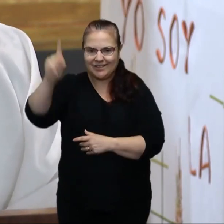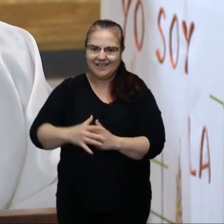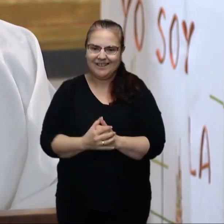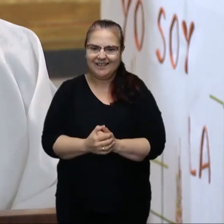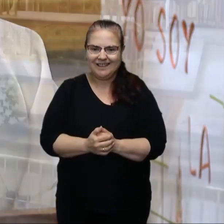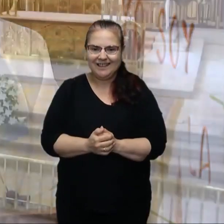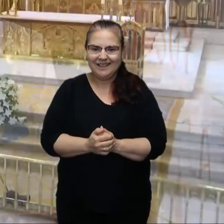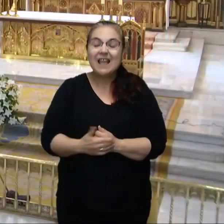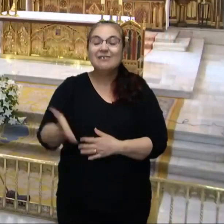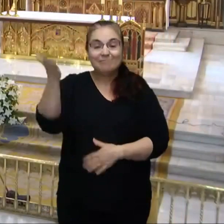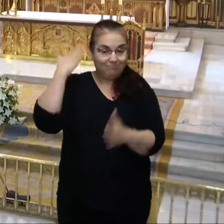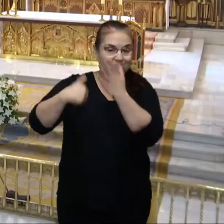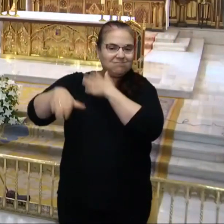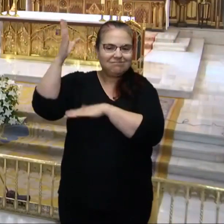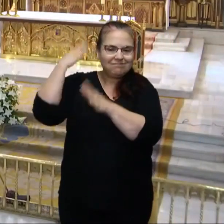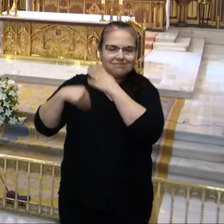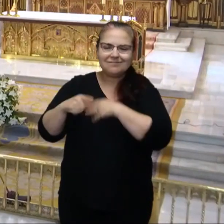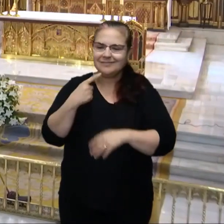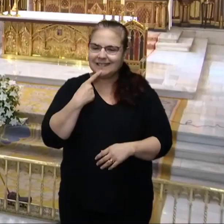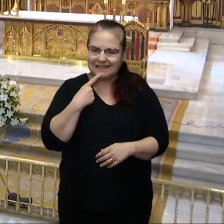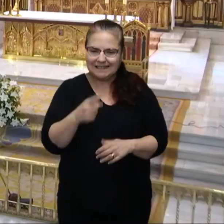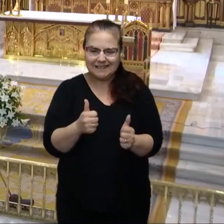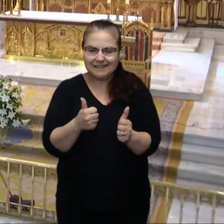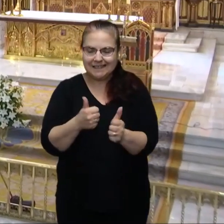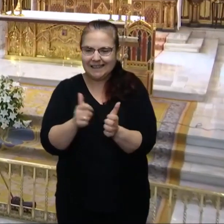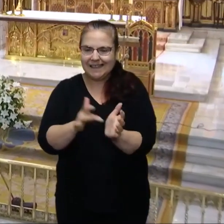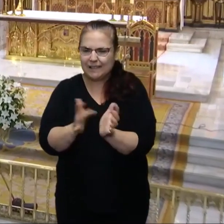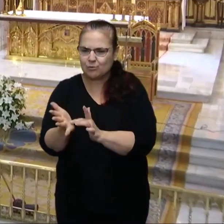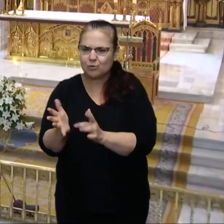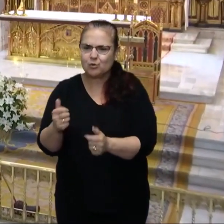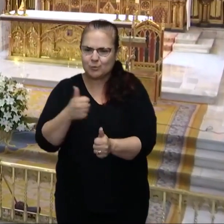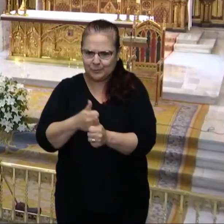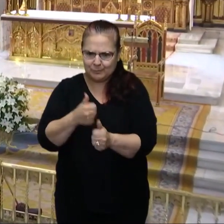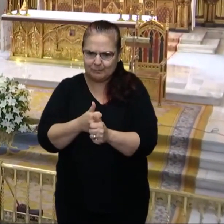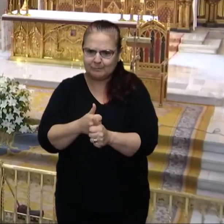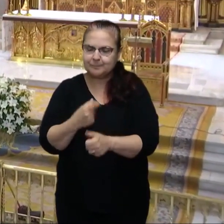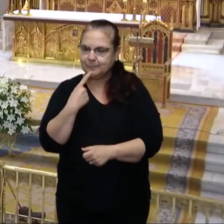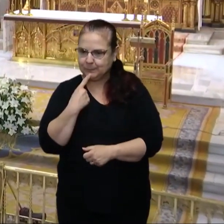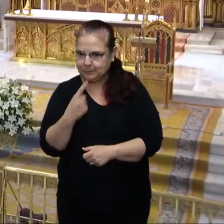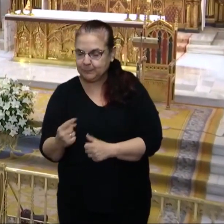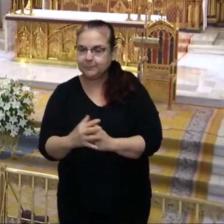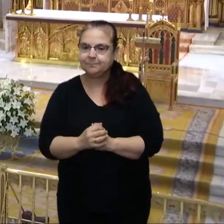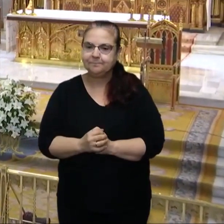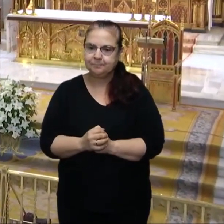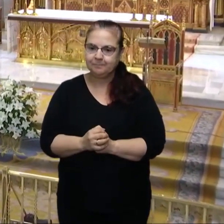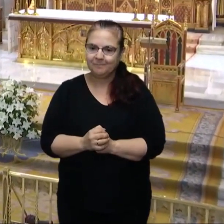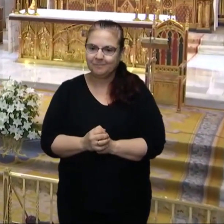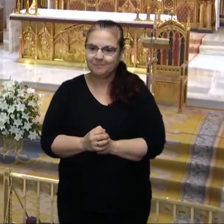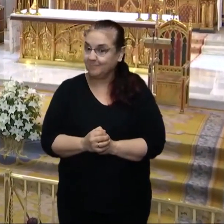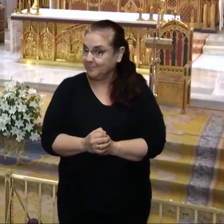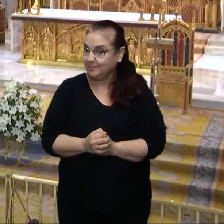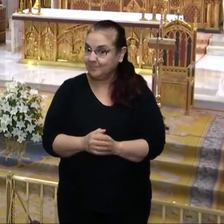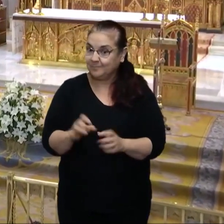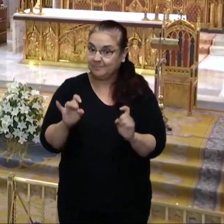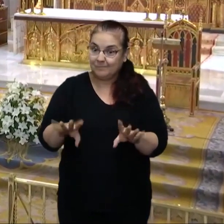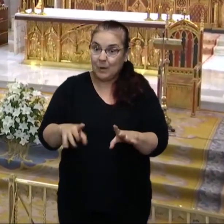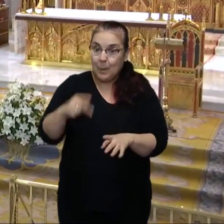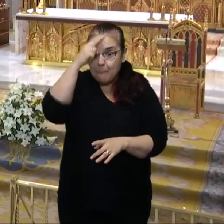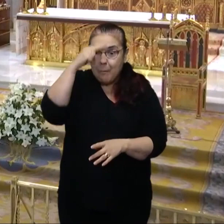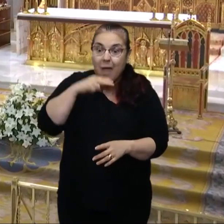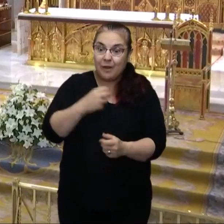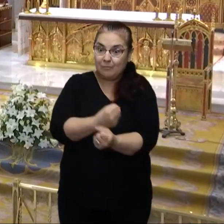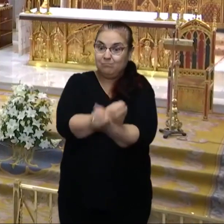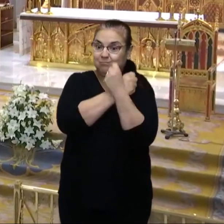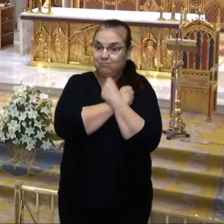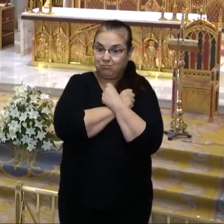En aquel tiempo dijo Jesús a sus discípulos, Como el Padre me ha amado,